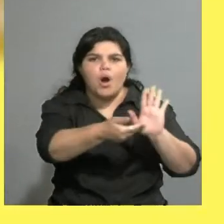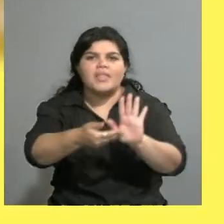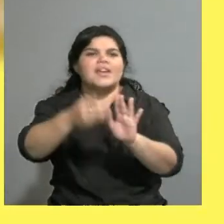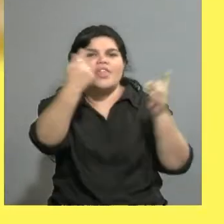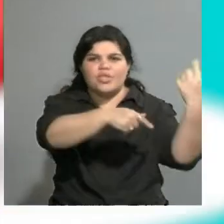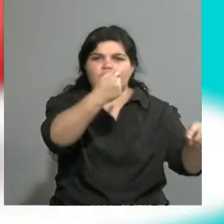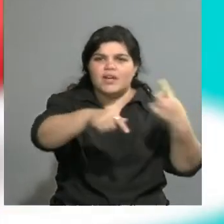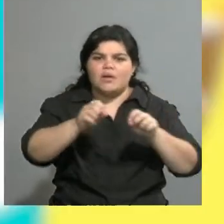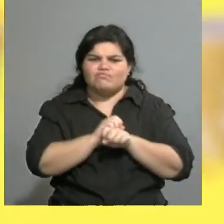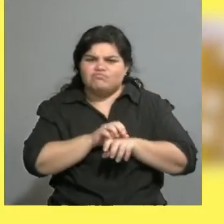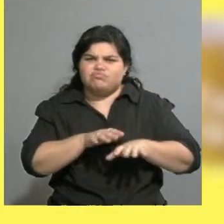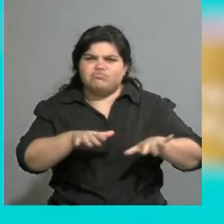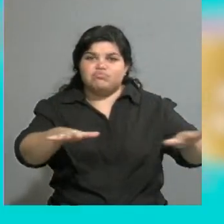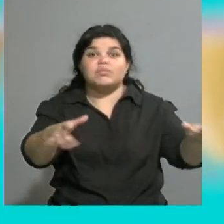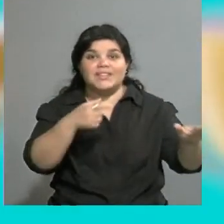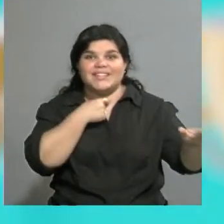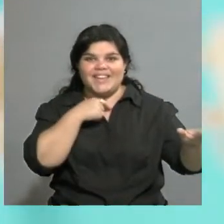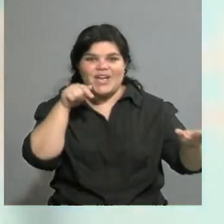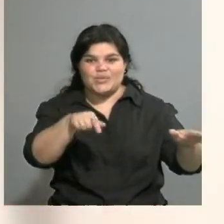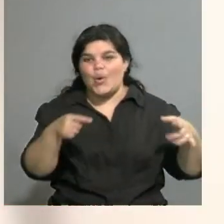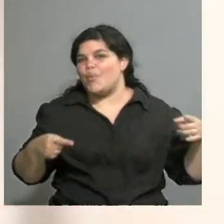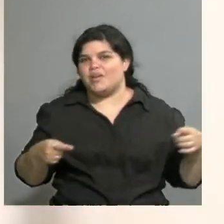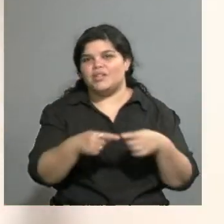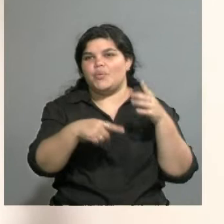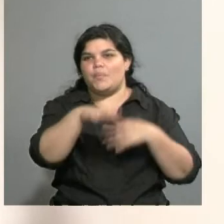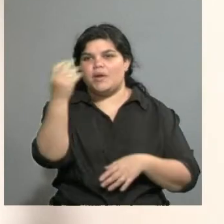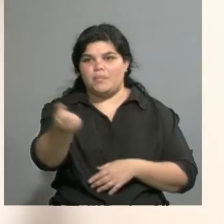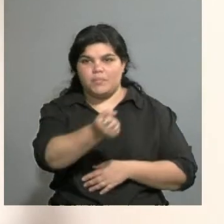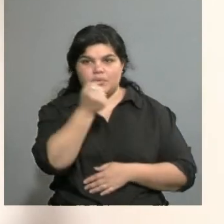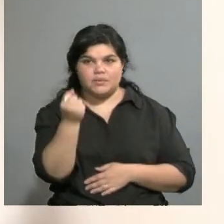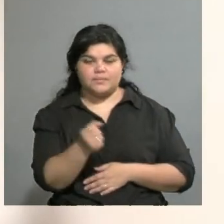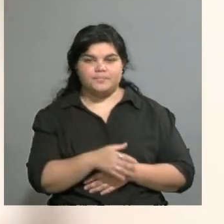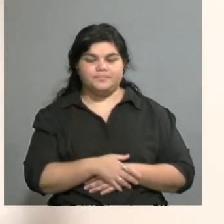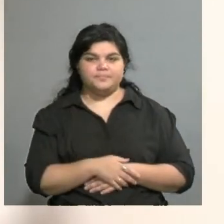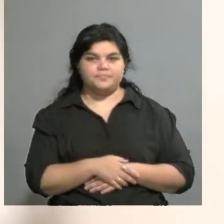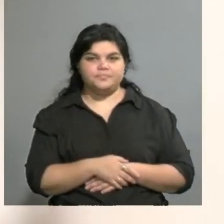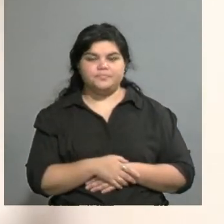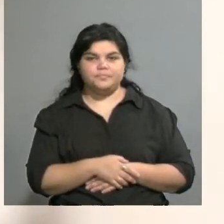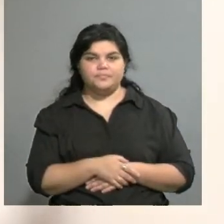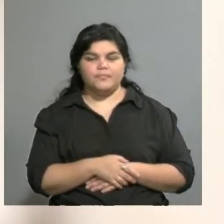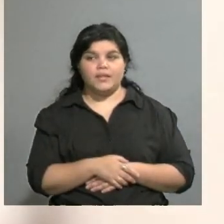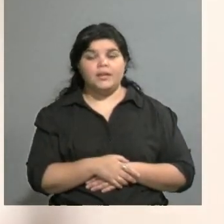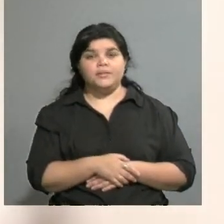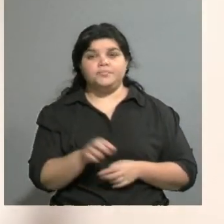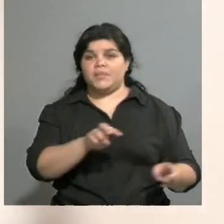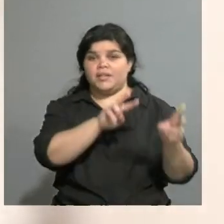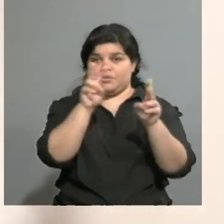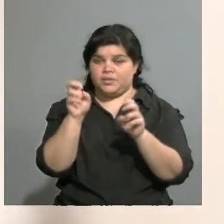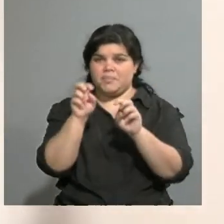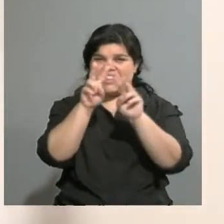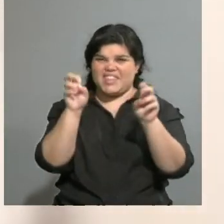espectáculo, después lo que quiere es mostrarlo por todos lados. Y con respecto al tiempo,